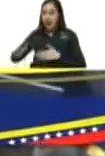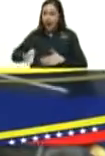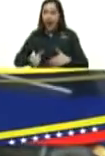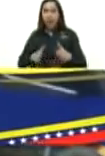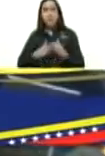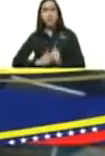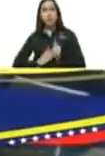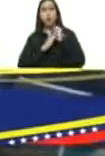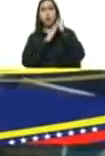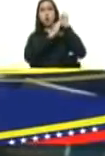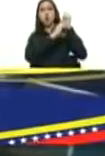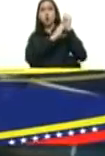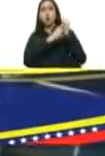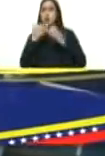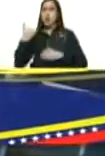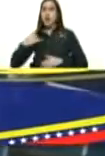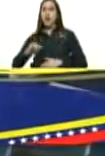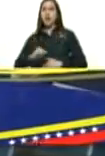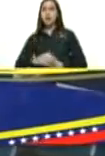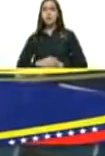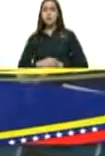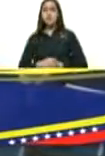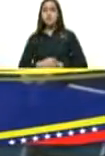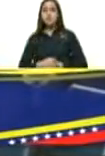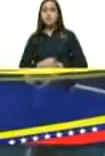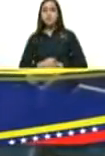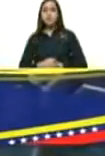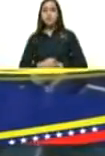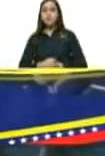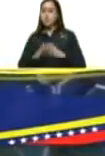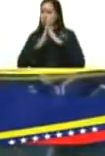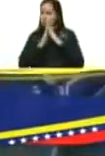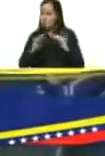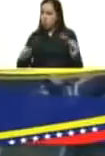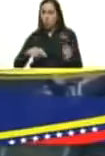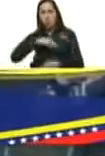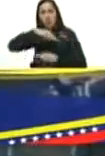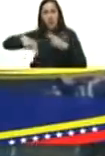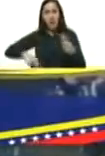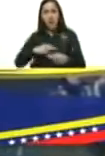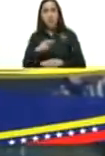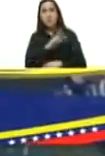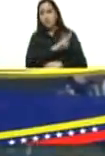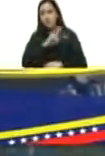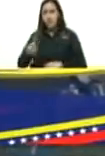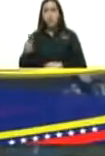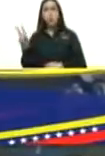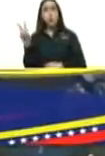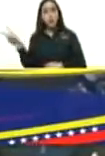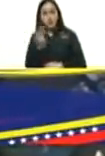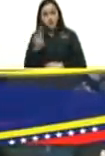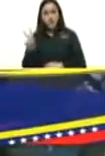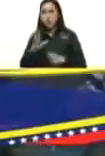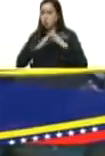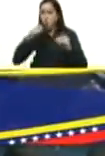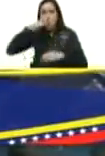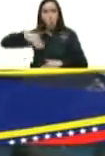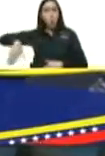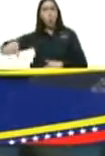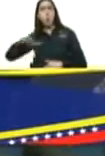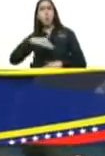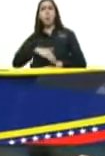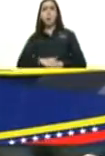heroico que ha pasado toda la república bolivariana de Venezuela todo el pueblo de Venezuela